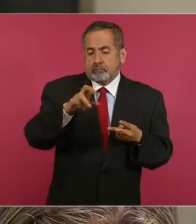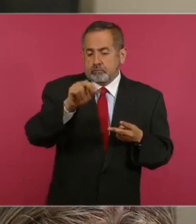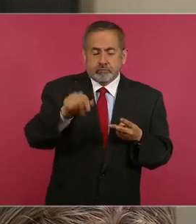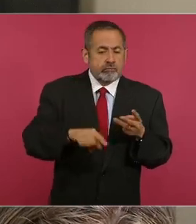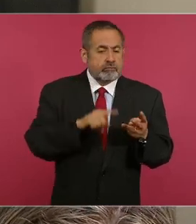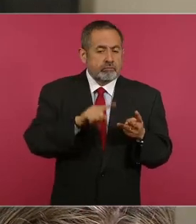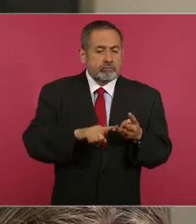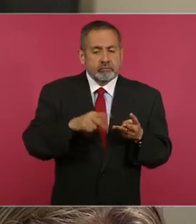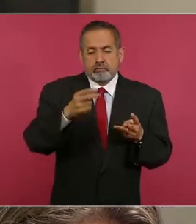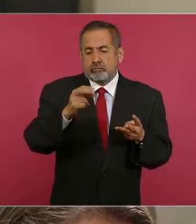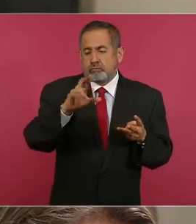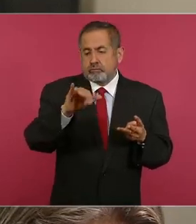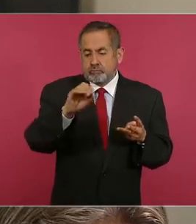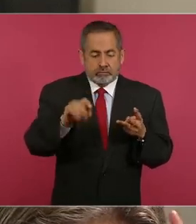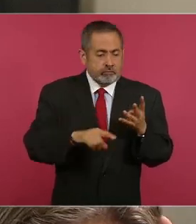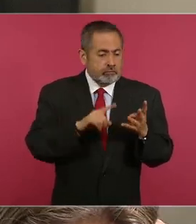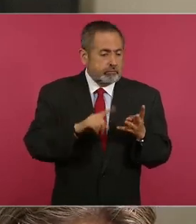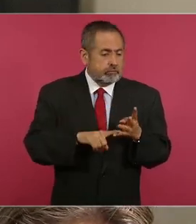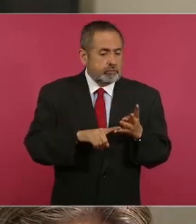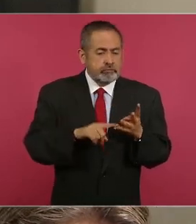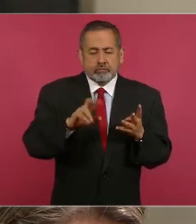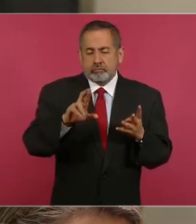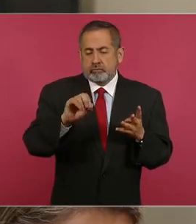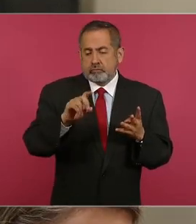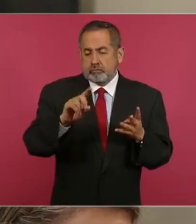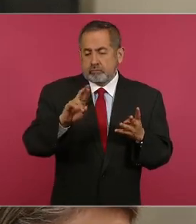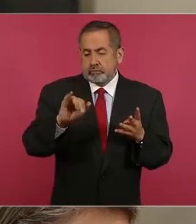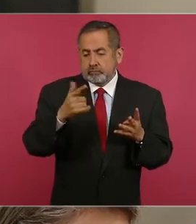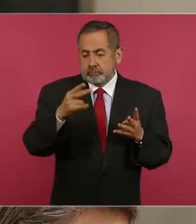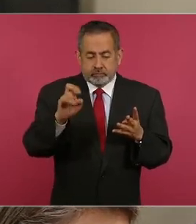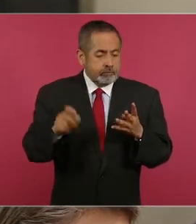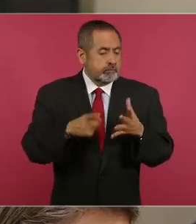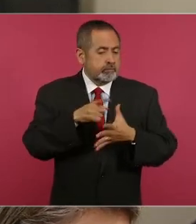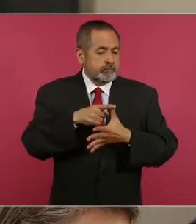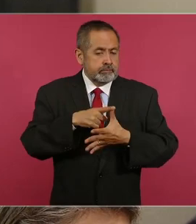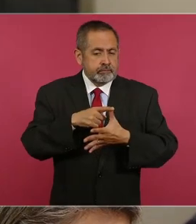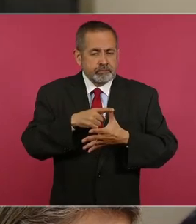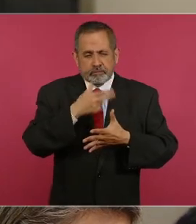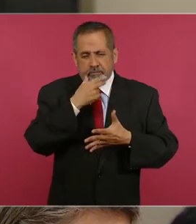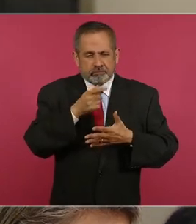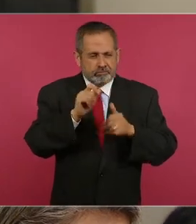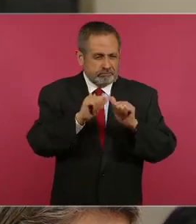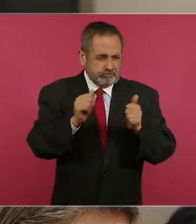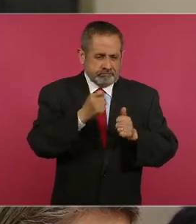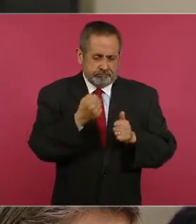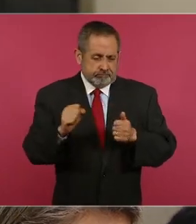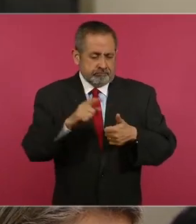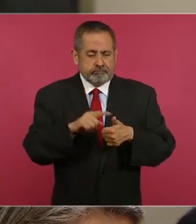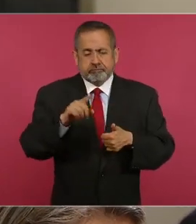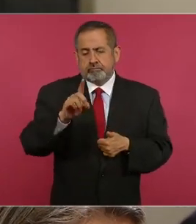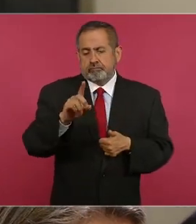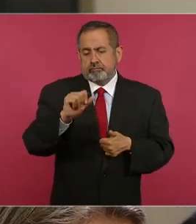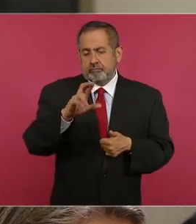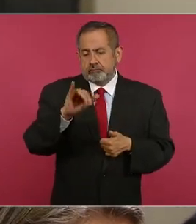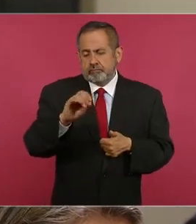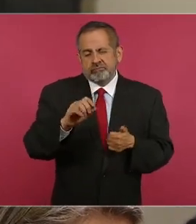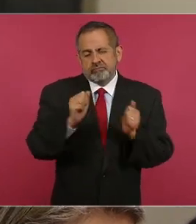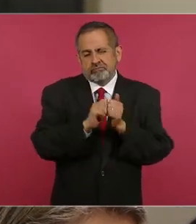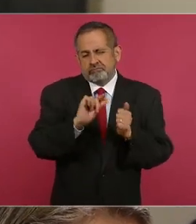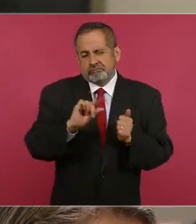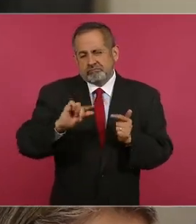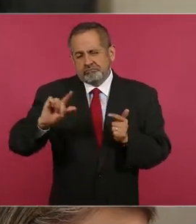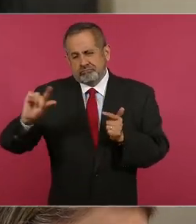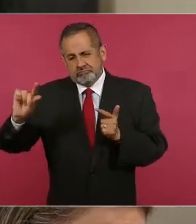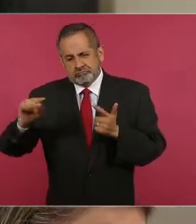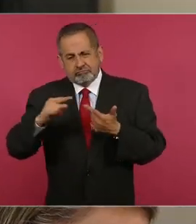el músico Horacio Franco, el fotógrafo Duilio Rodríguez, el artista plástico y caricaturista Darío Castillejos y otras personalidades por